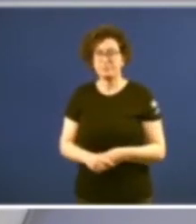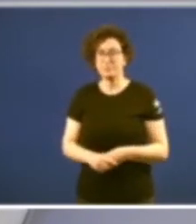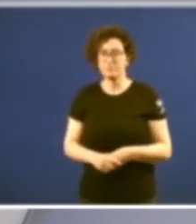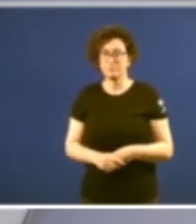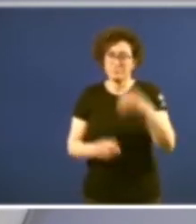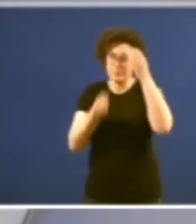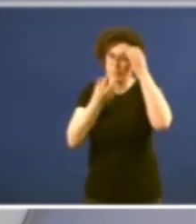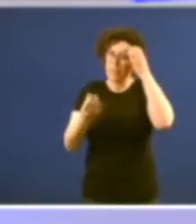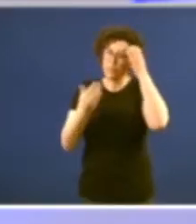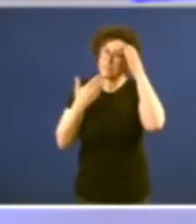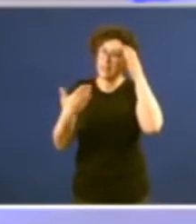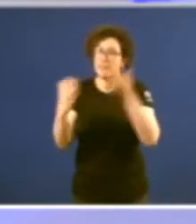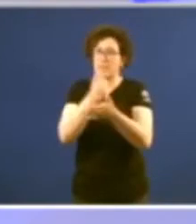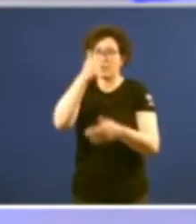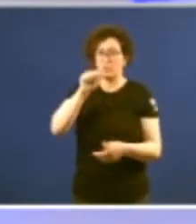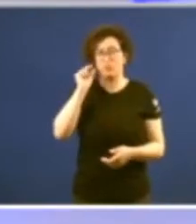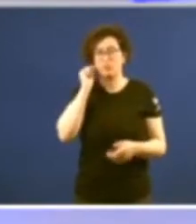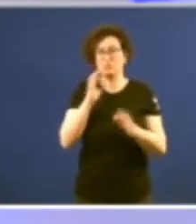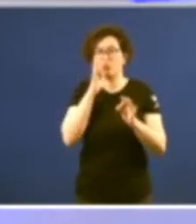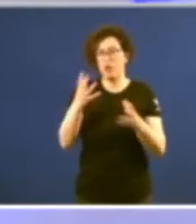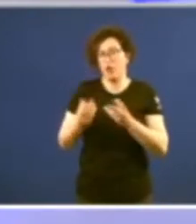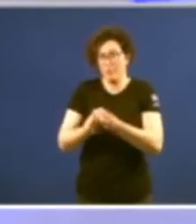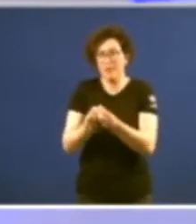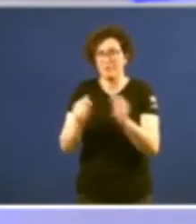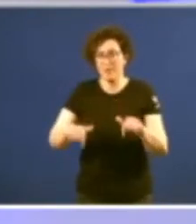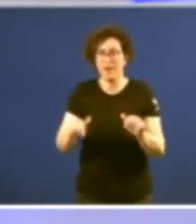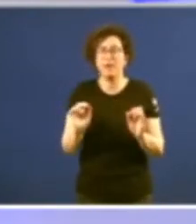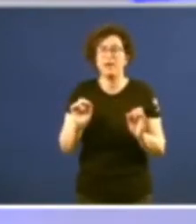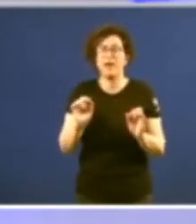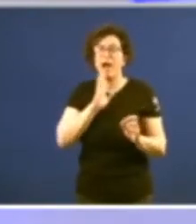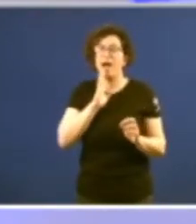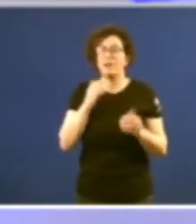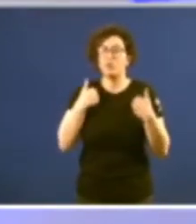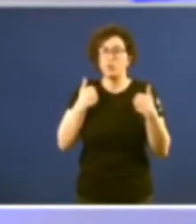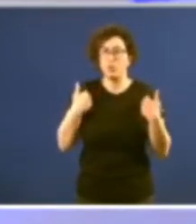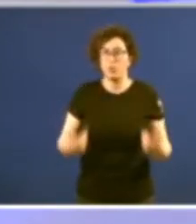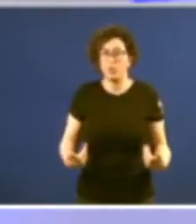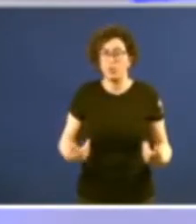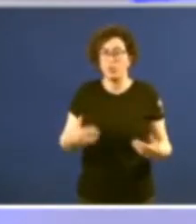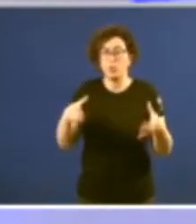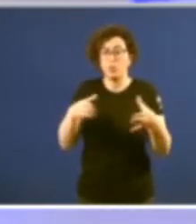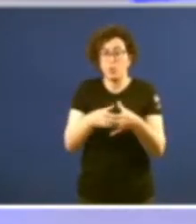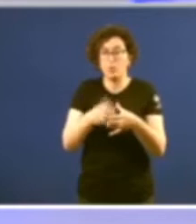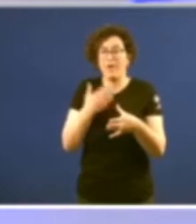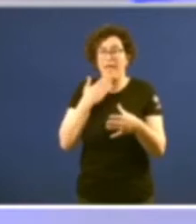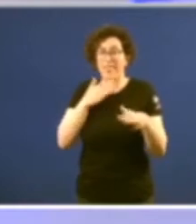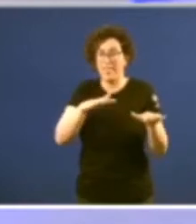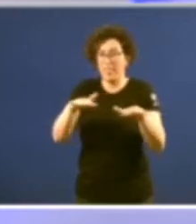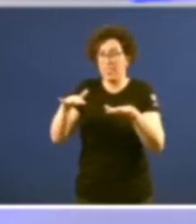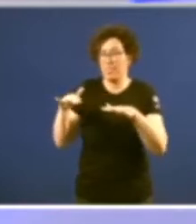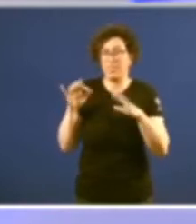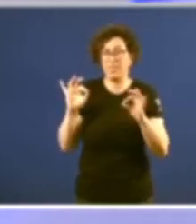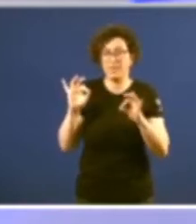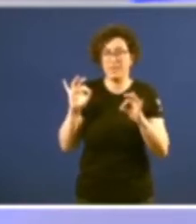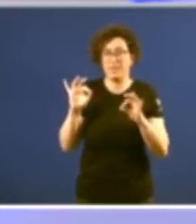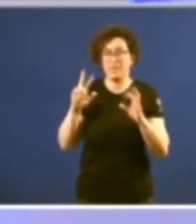ben, pois moitas grazas a todos por acompañarnos como eu estou no grupo de idade que recibe